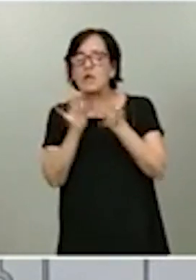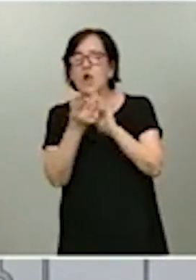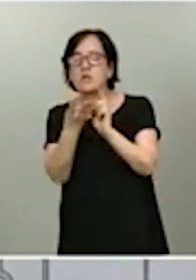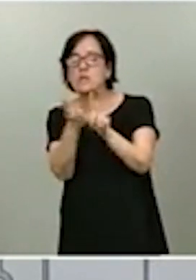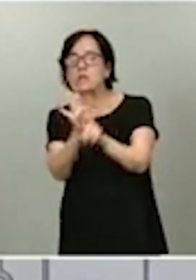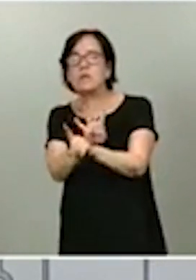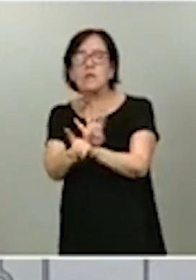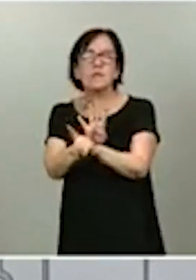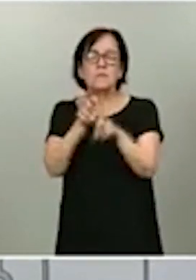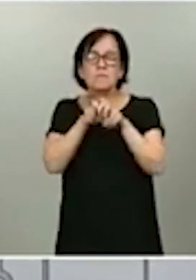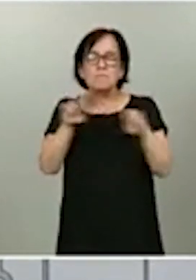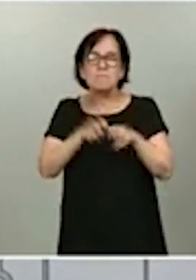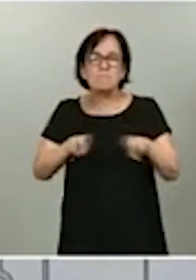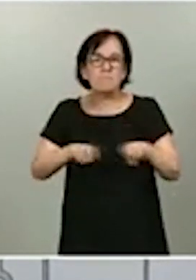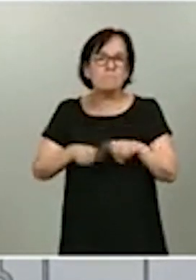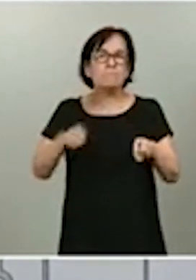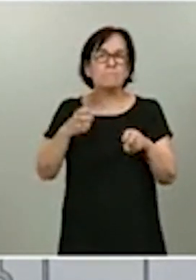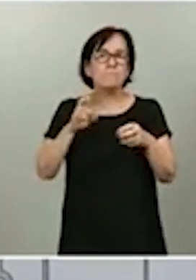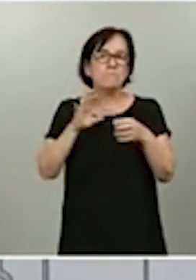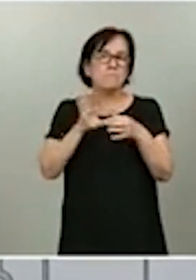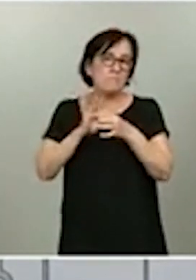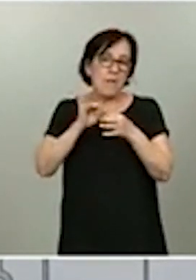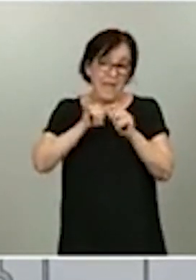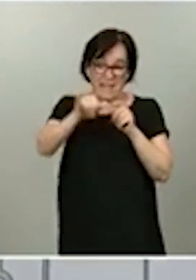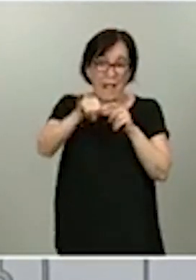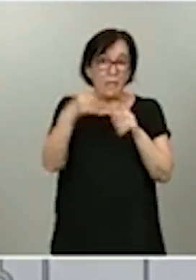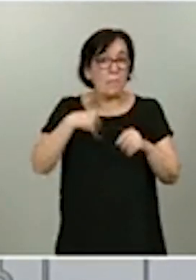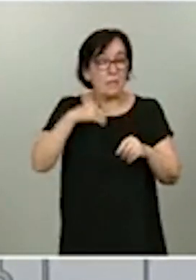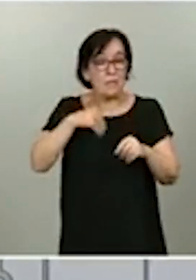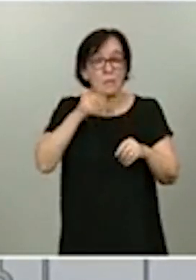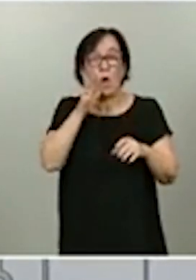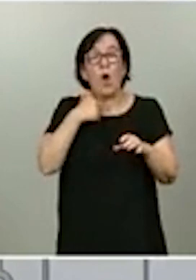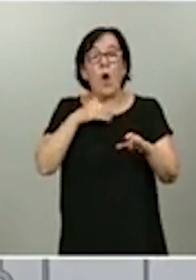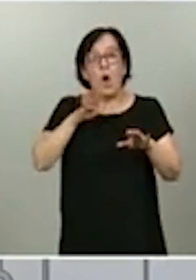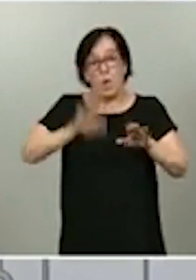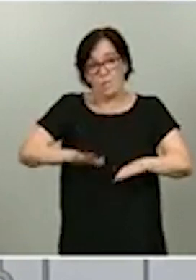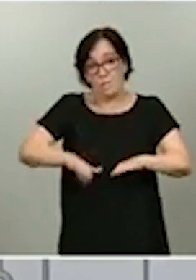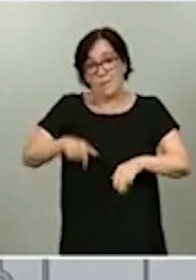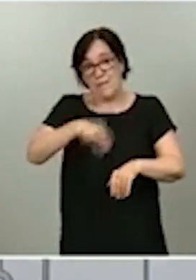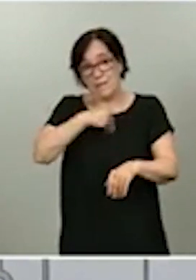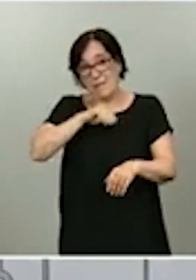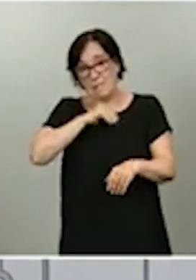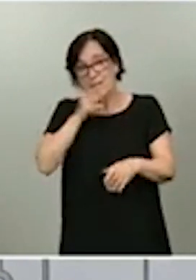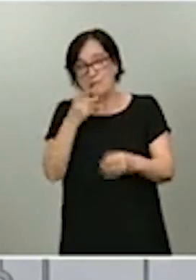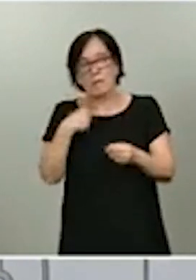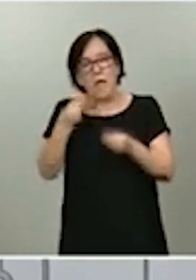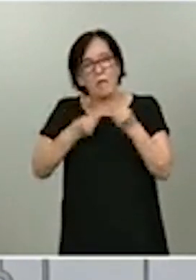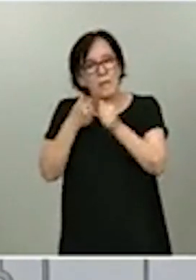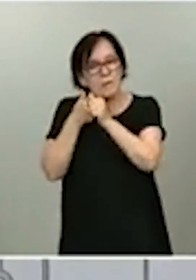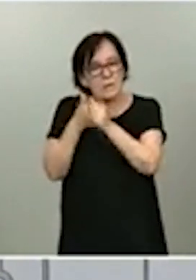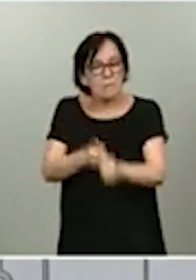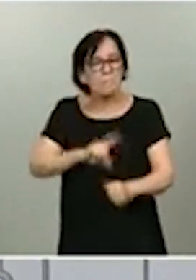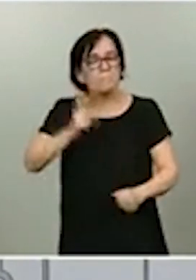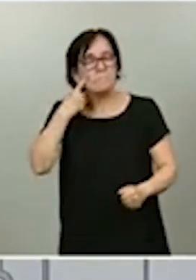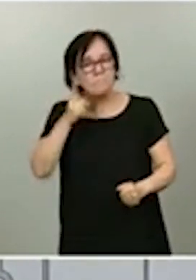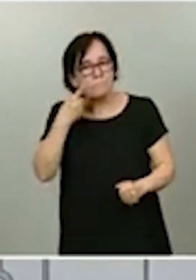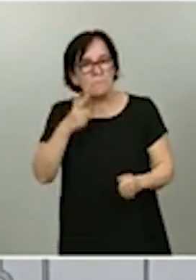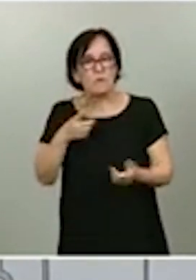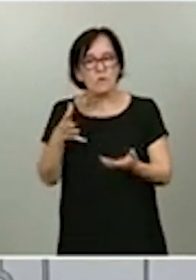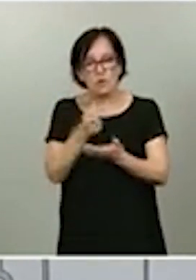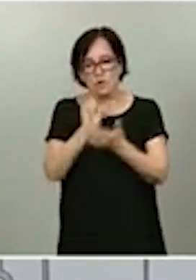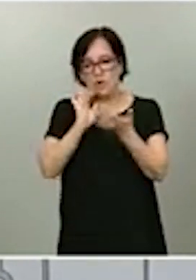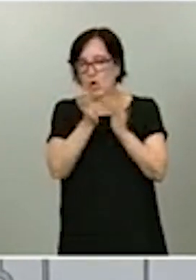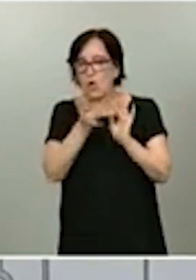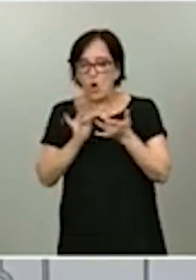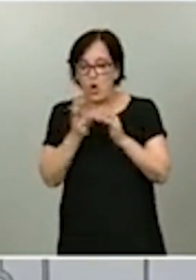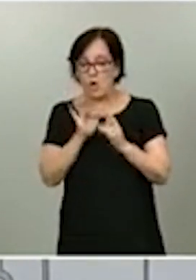además de los que puedan haber tenido durante su estancia en España, y hacer seguimiento, identificación y seguimiento de todos los contactos, tanto los del avión